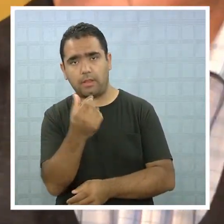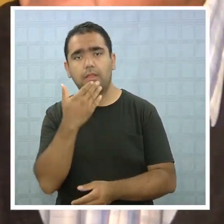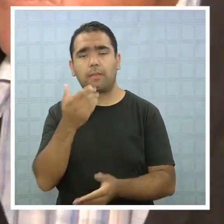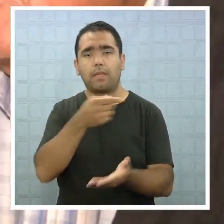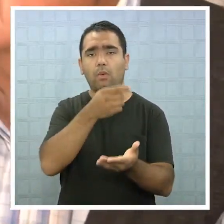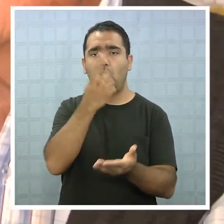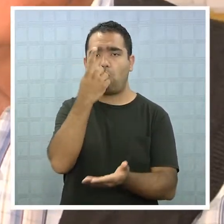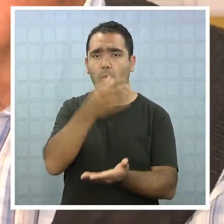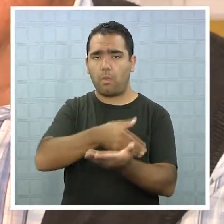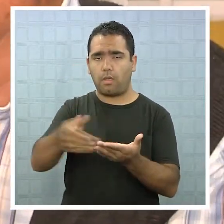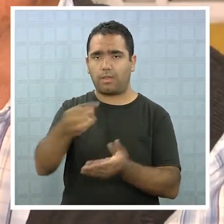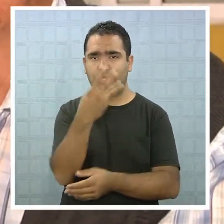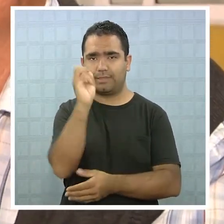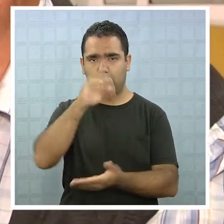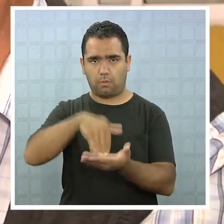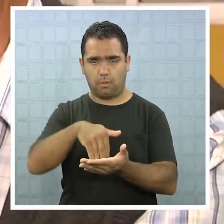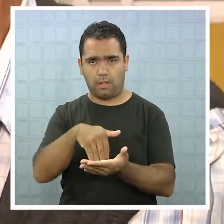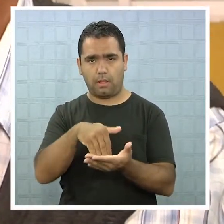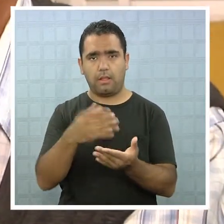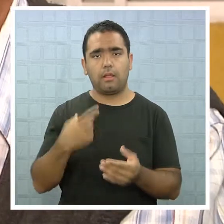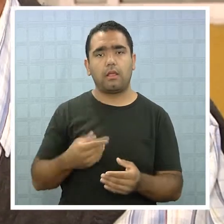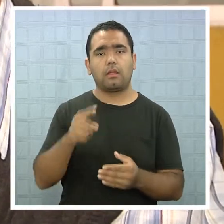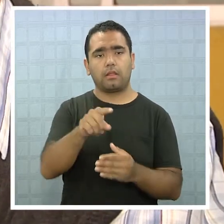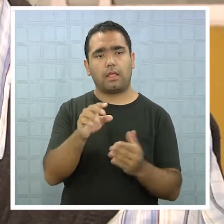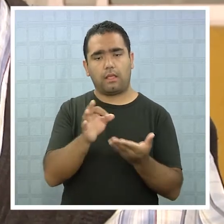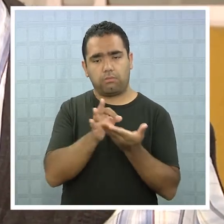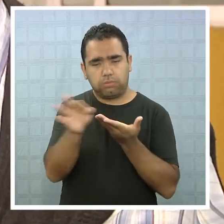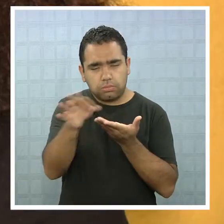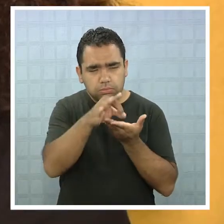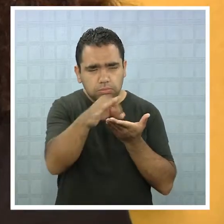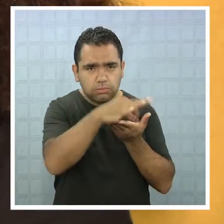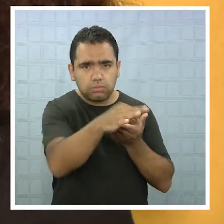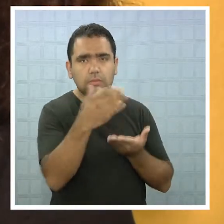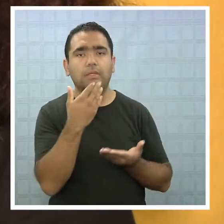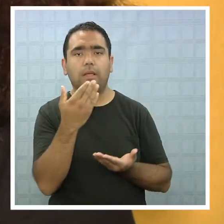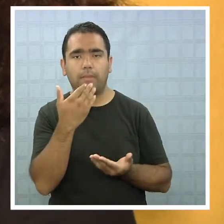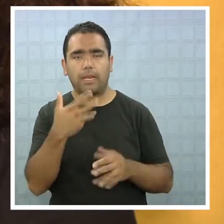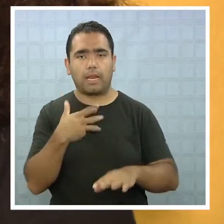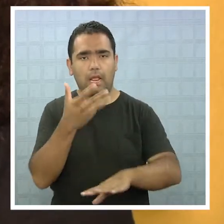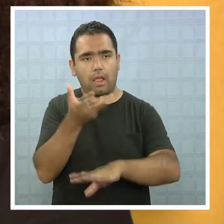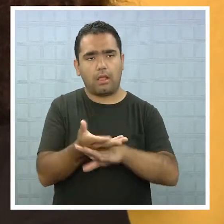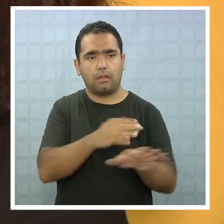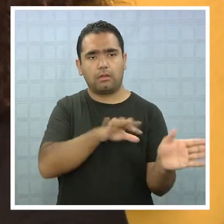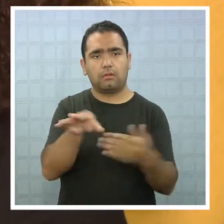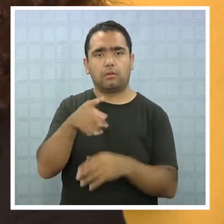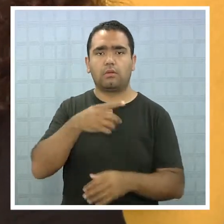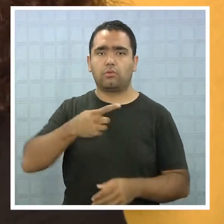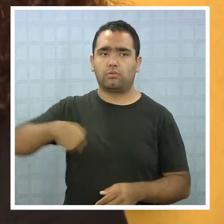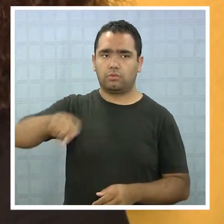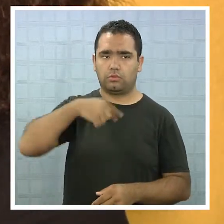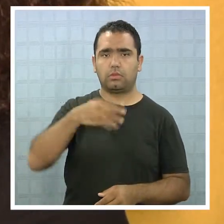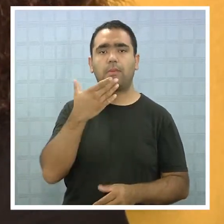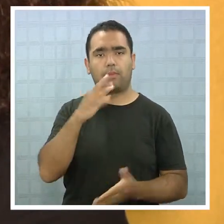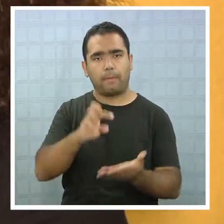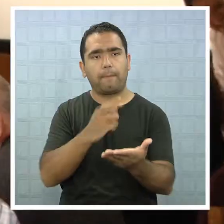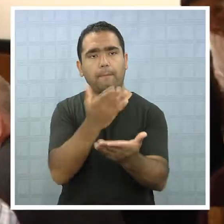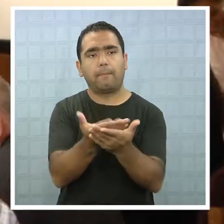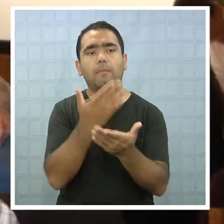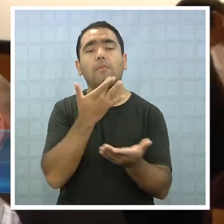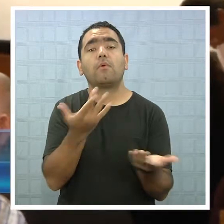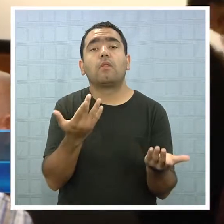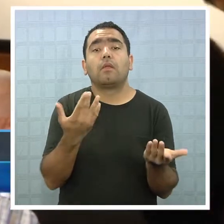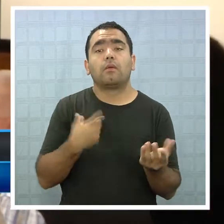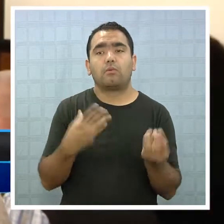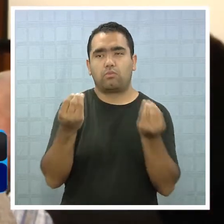urbanas y de 1.300.000 para organizaciones rurales con alta vulnerabilidad. Estamos de lleno a postular porque varias